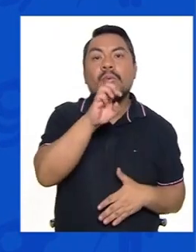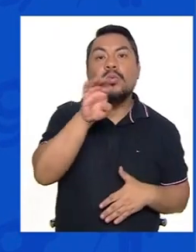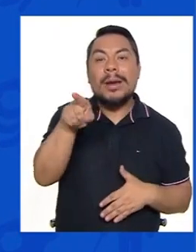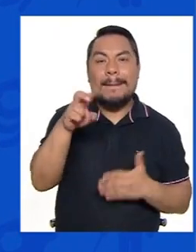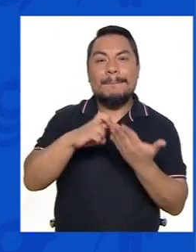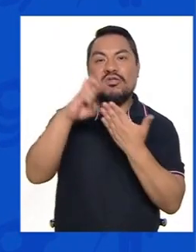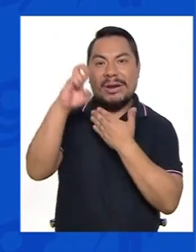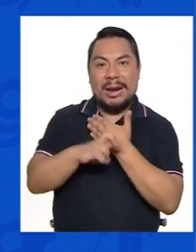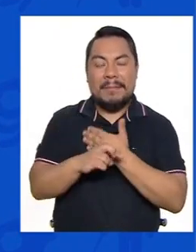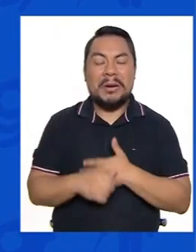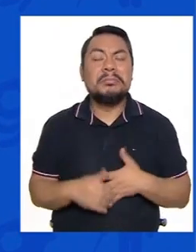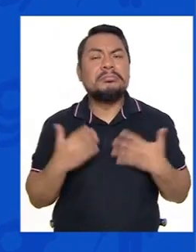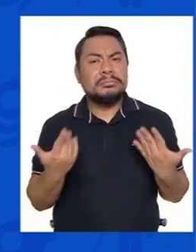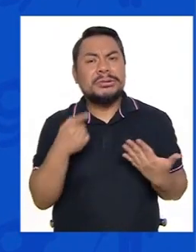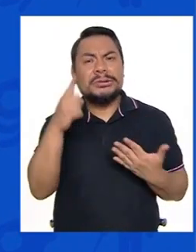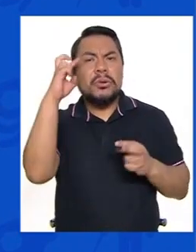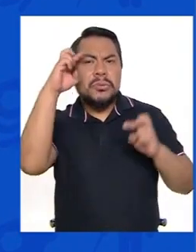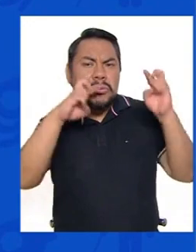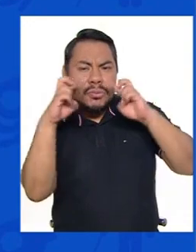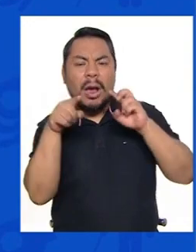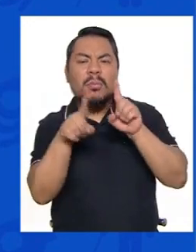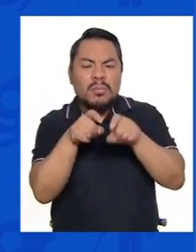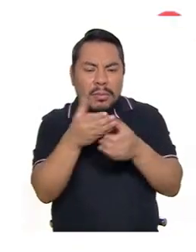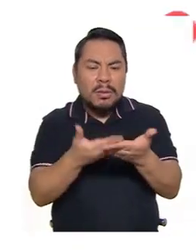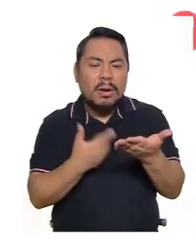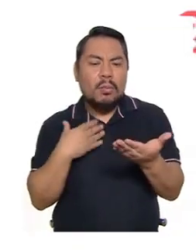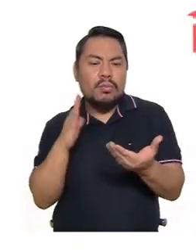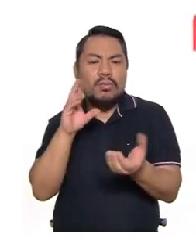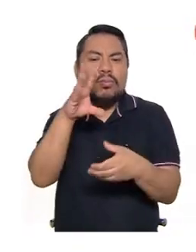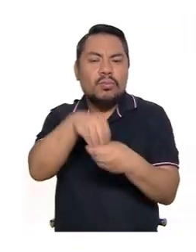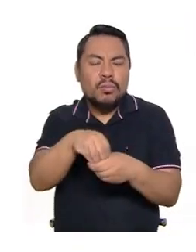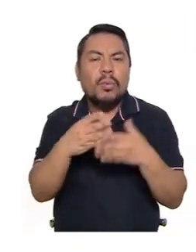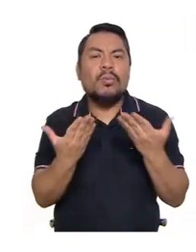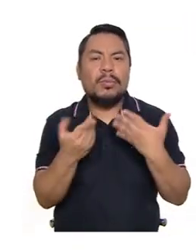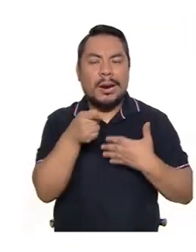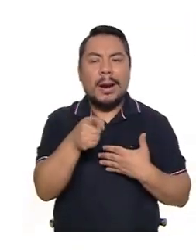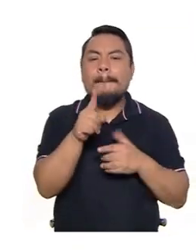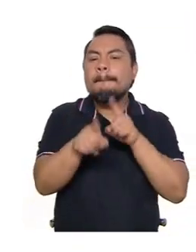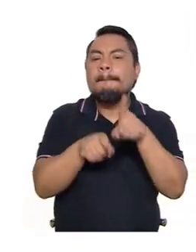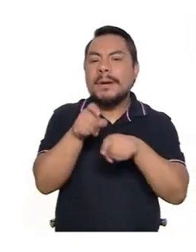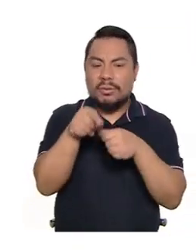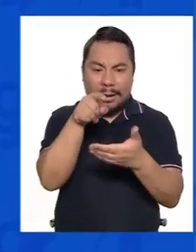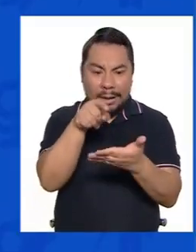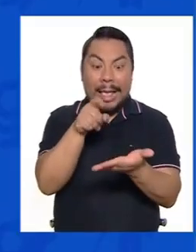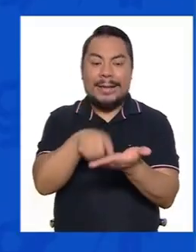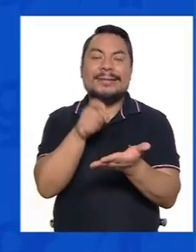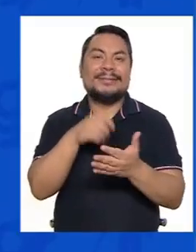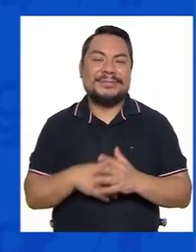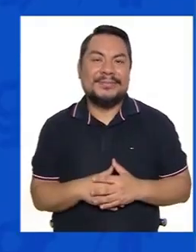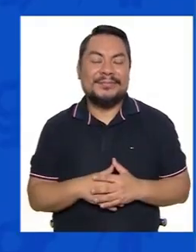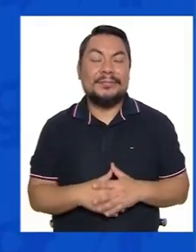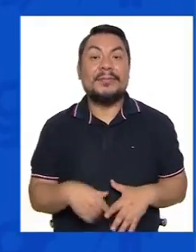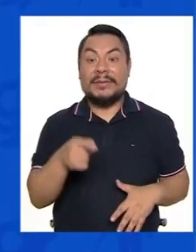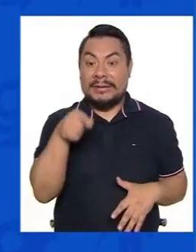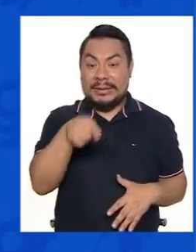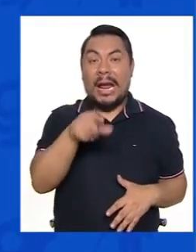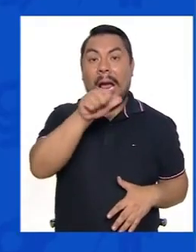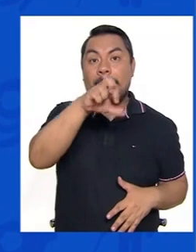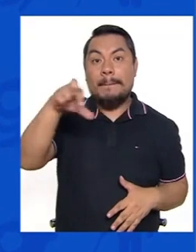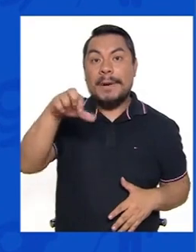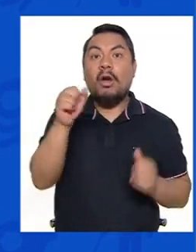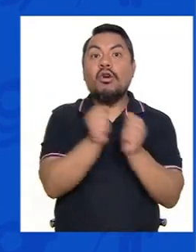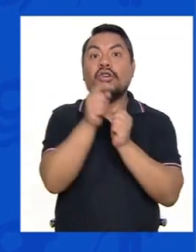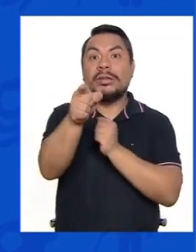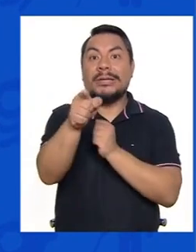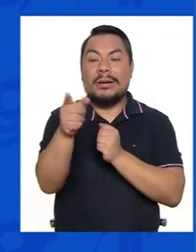página web del programa y resolver algunas dudas sobre la afiliación a través de la opción de preguntas frecuentes. Cabe señalar que la